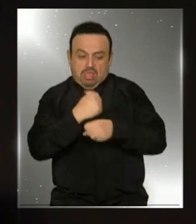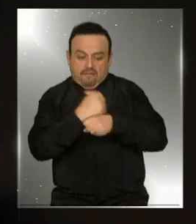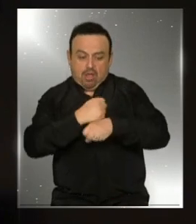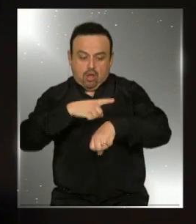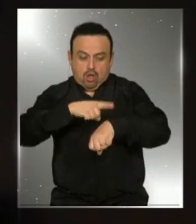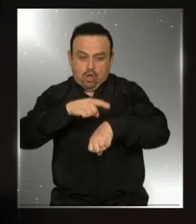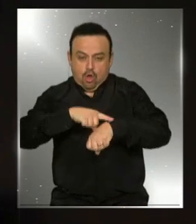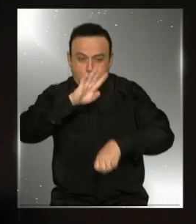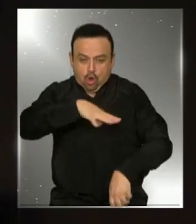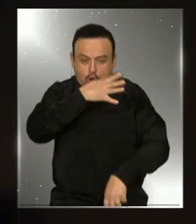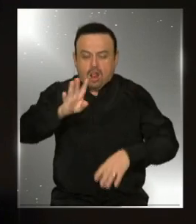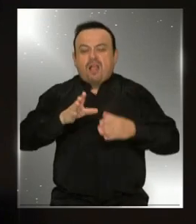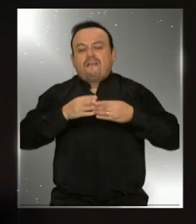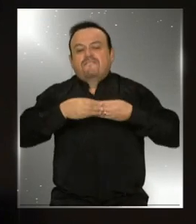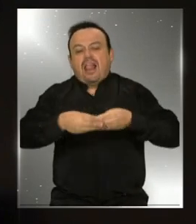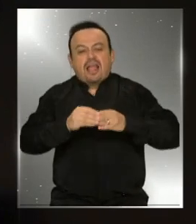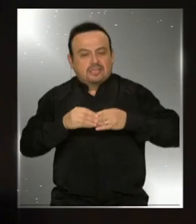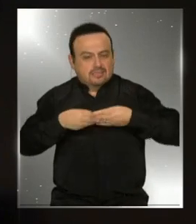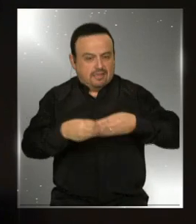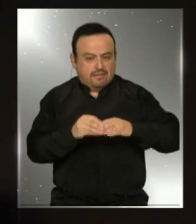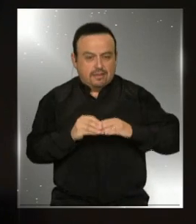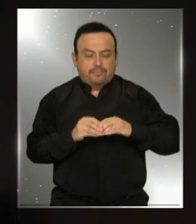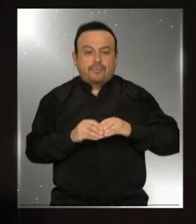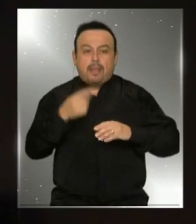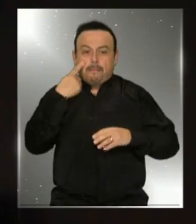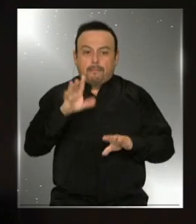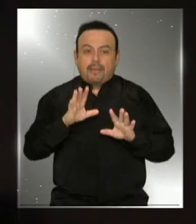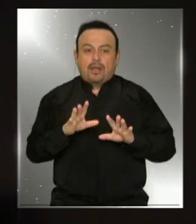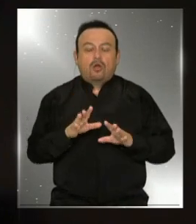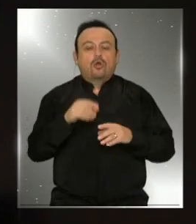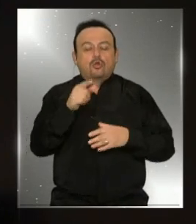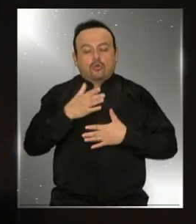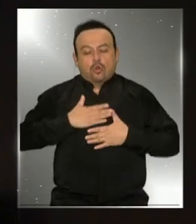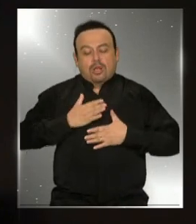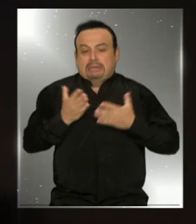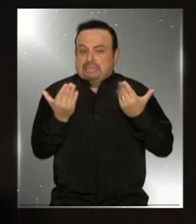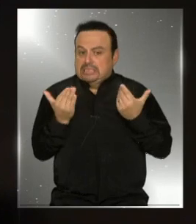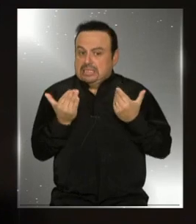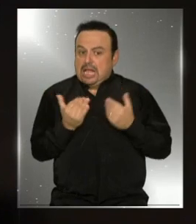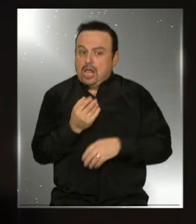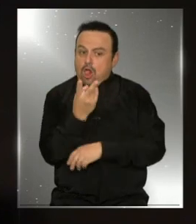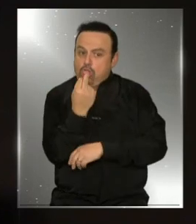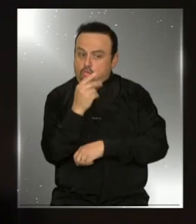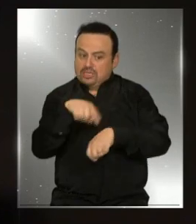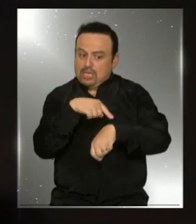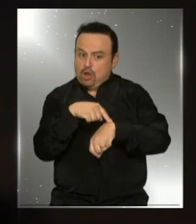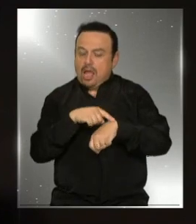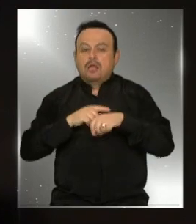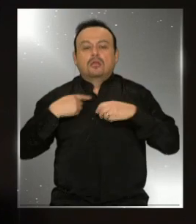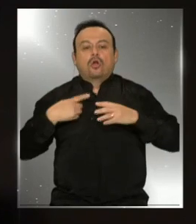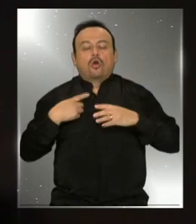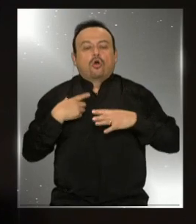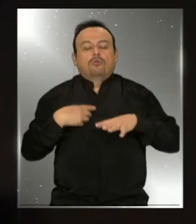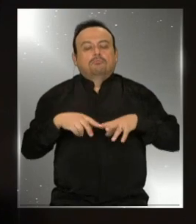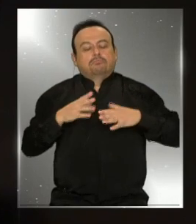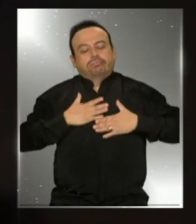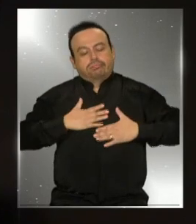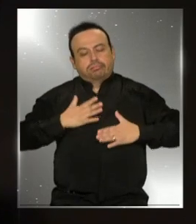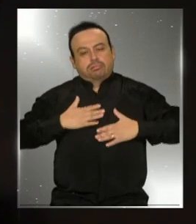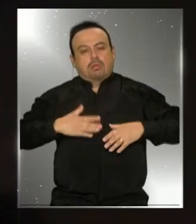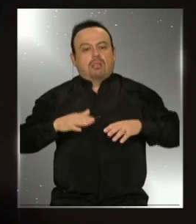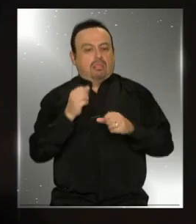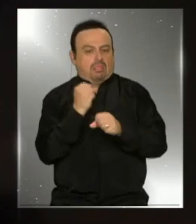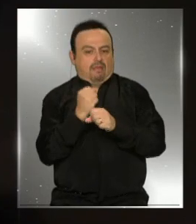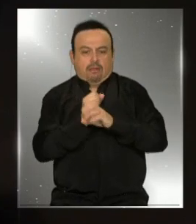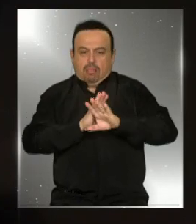garantizando siempre al menos 12 horas de desconexión. Y esto es absolutamente innovador. Solamente en países como